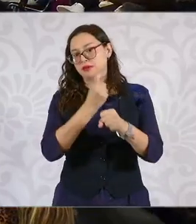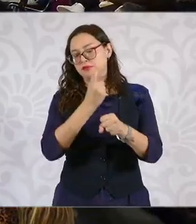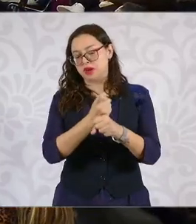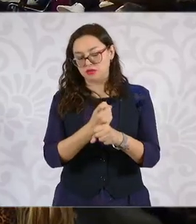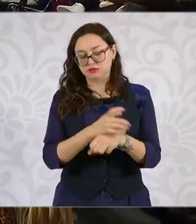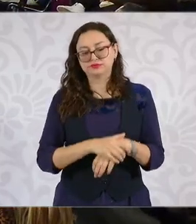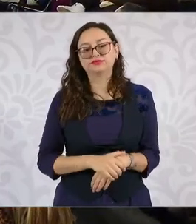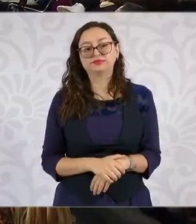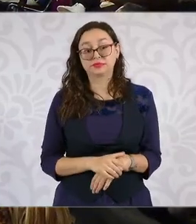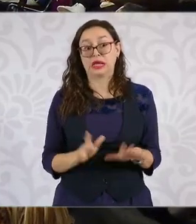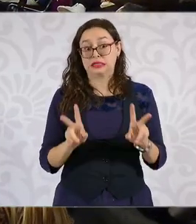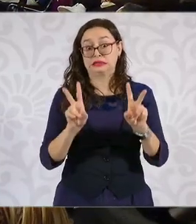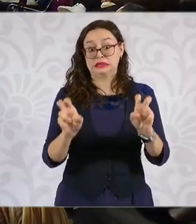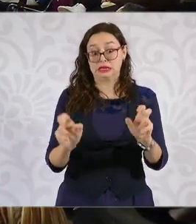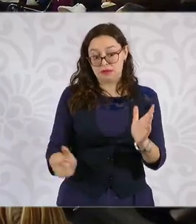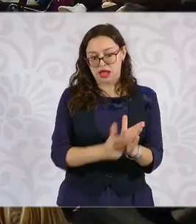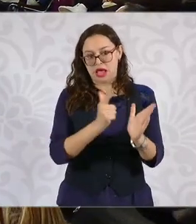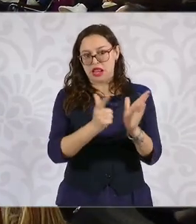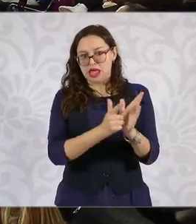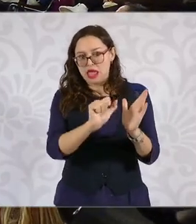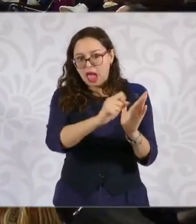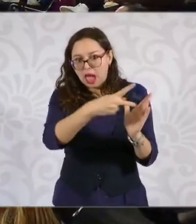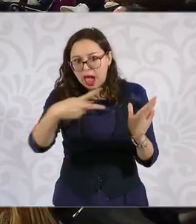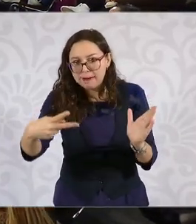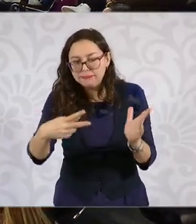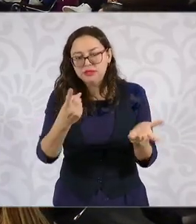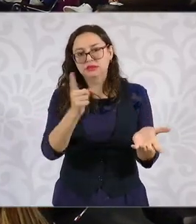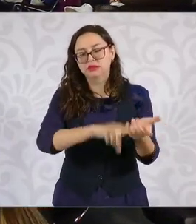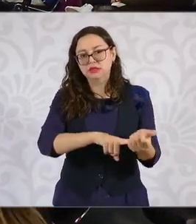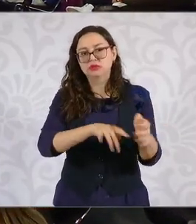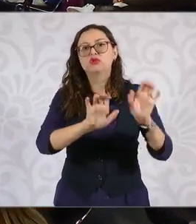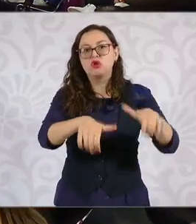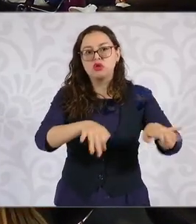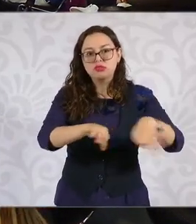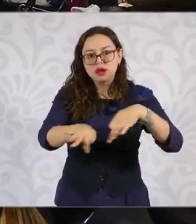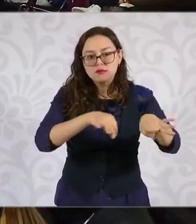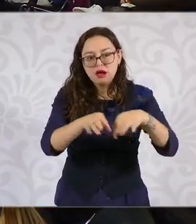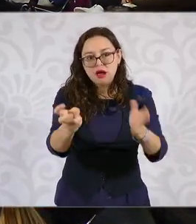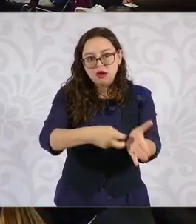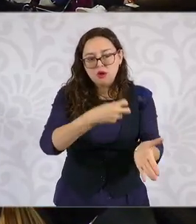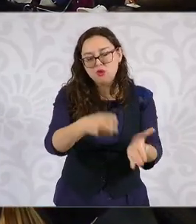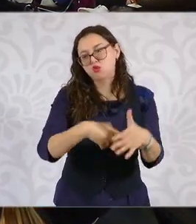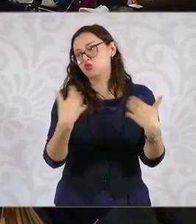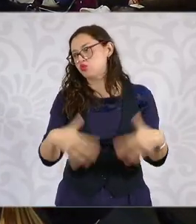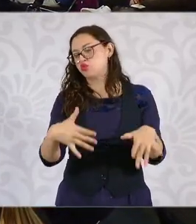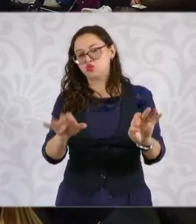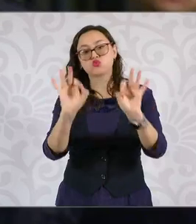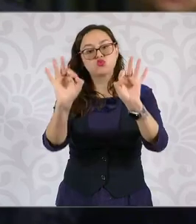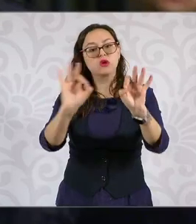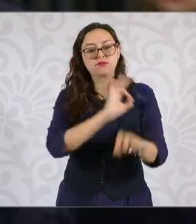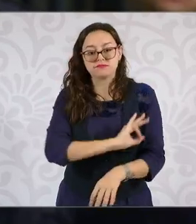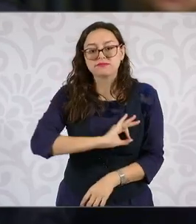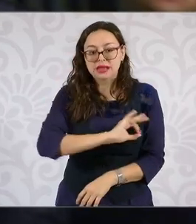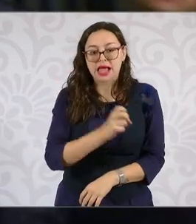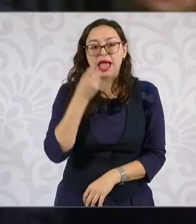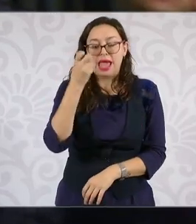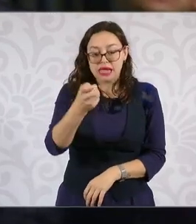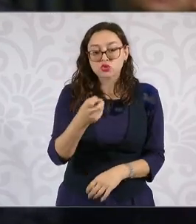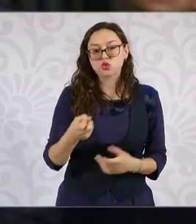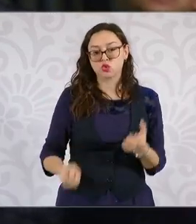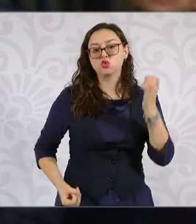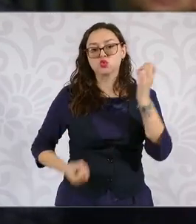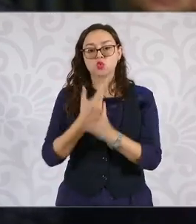las plataformas. Creo que es muy importante, refleja mucho la visión de lo que usted plantea de lo que es el humanismo mexicano, que es